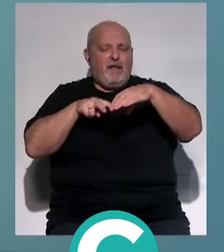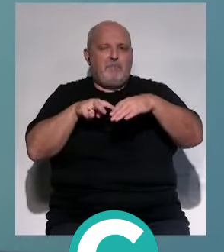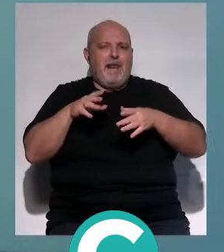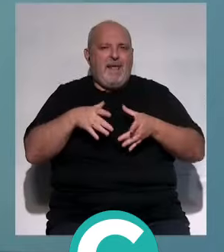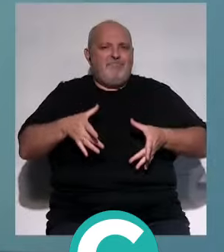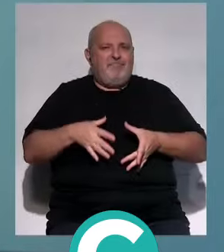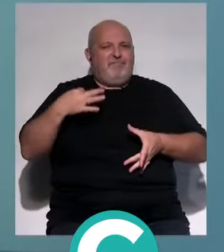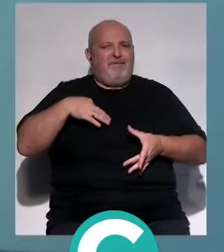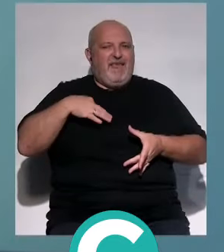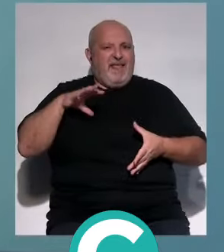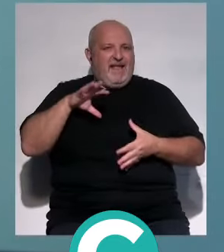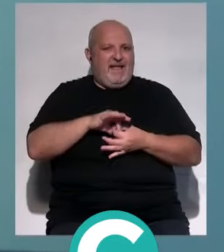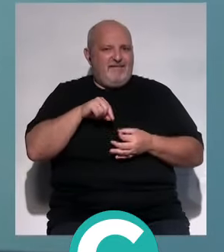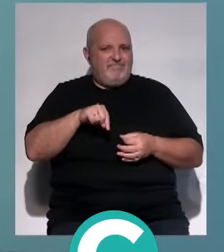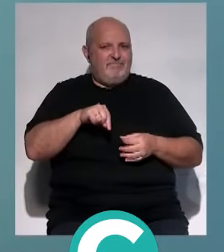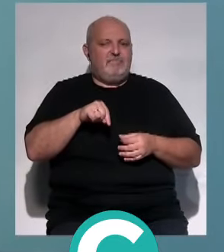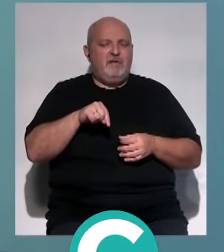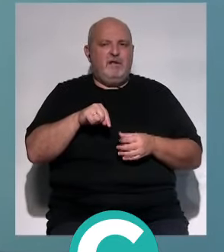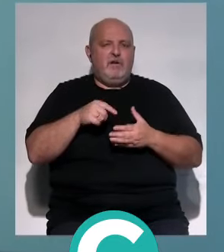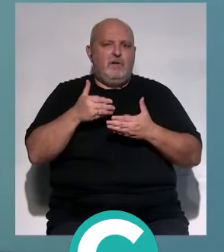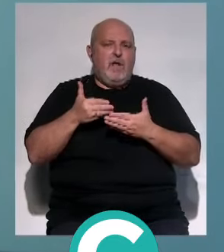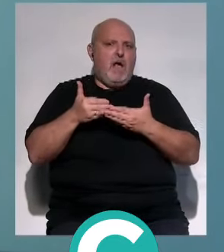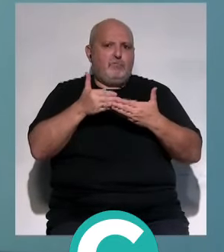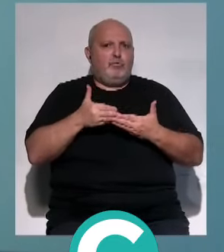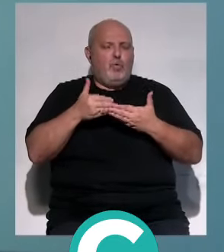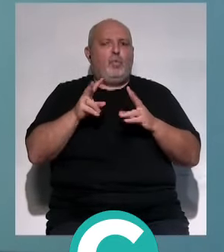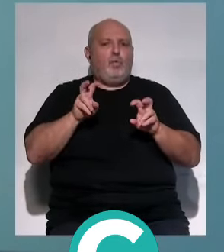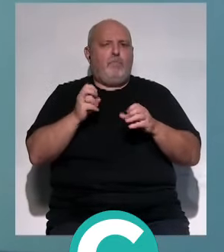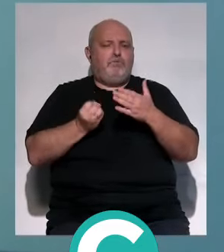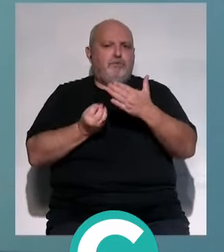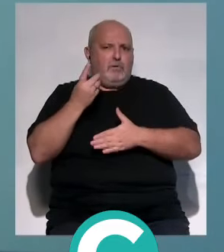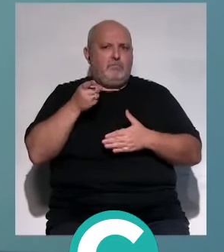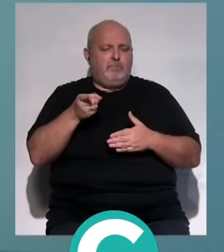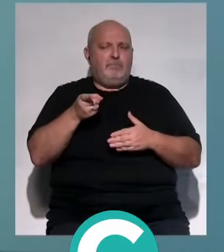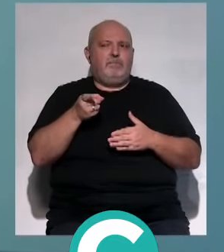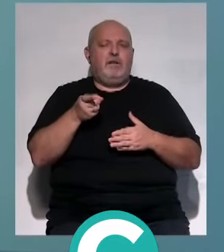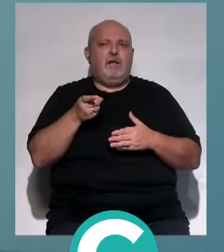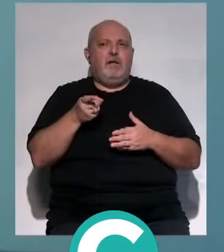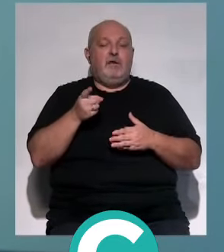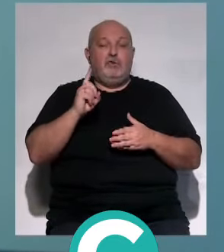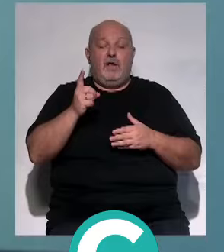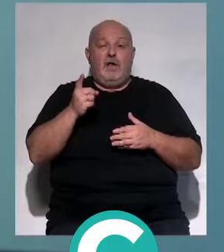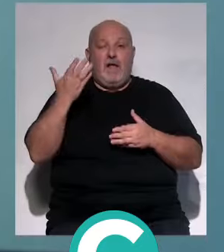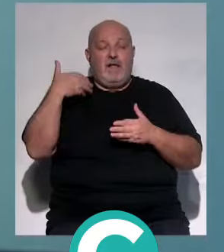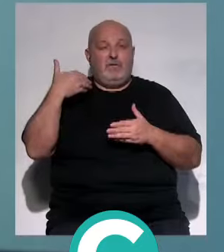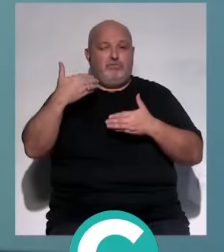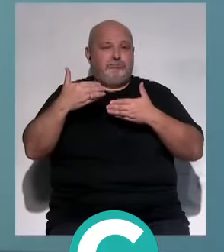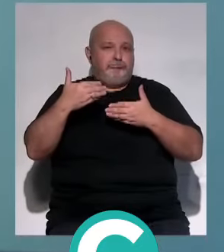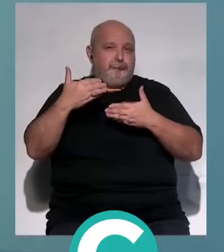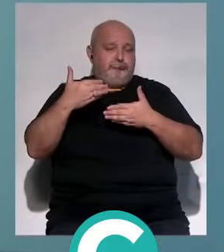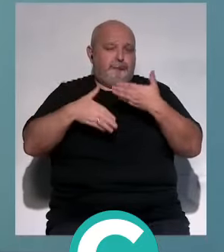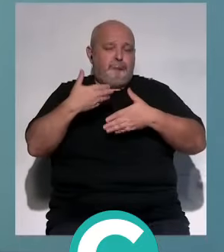por ejemplo, en vejiga, son todavía estudios preliminares, pues puede hacer que hasta ahora solamente lo podíamos ver cuando